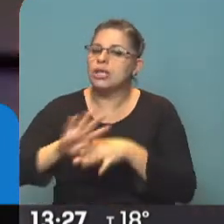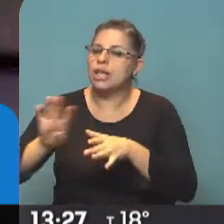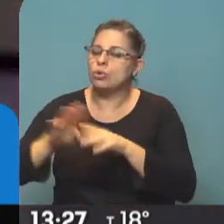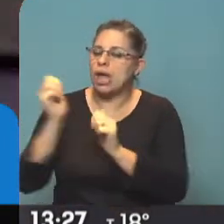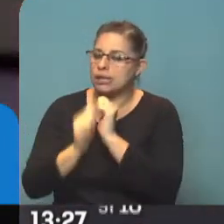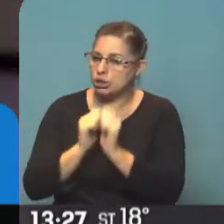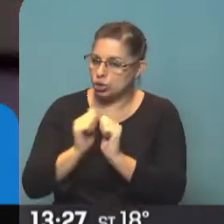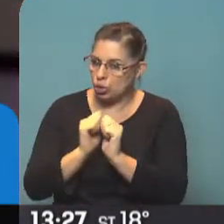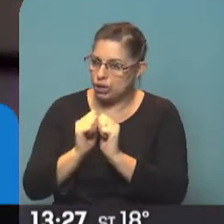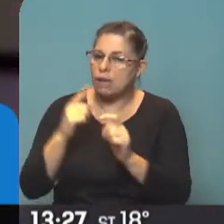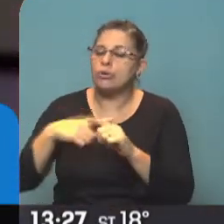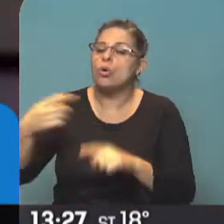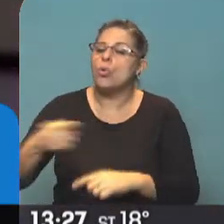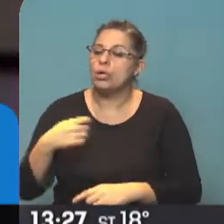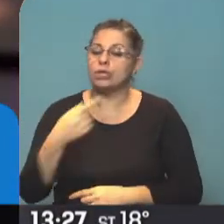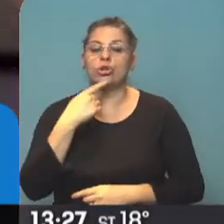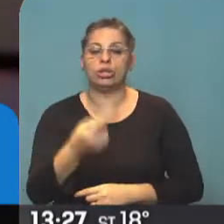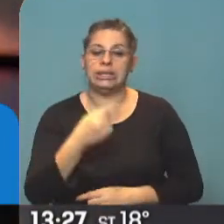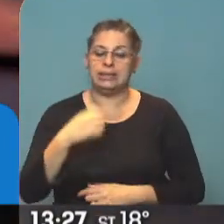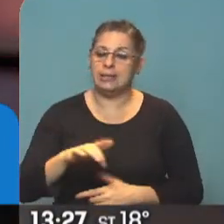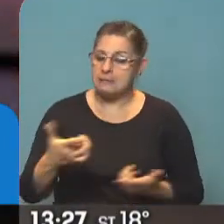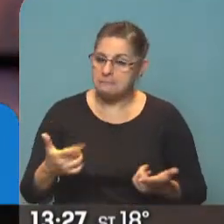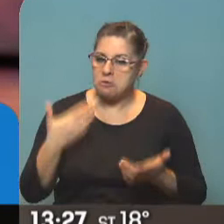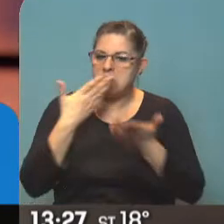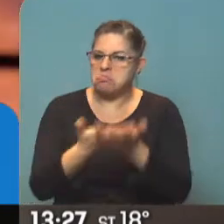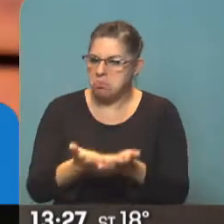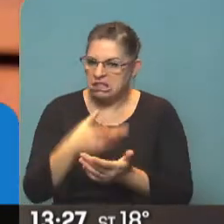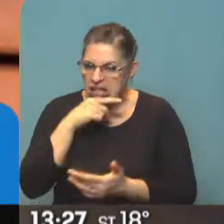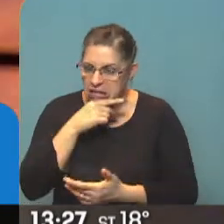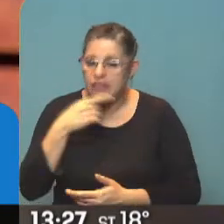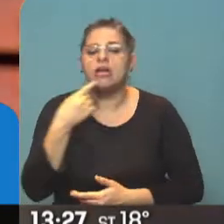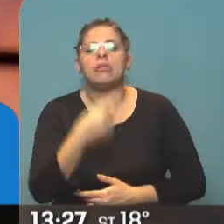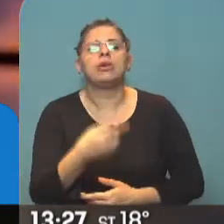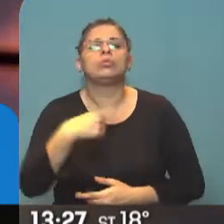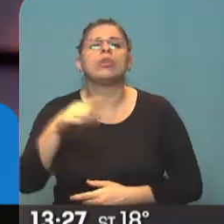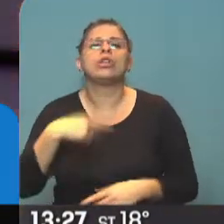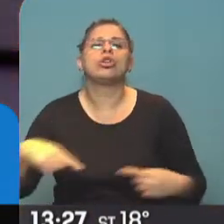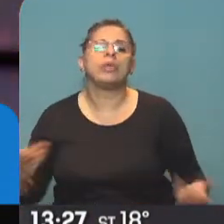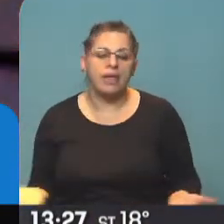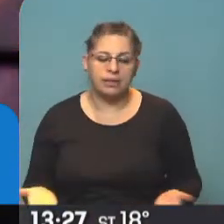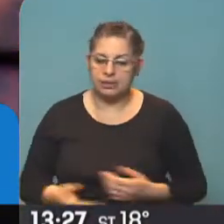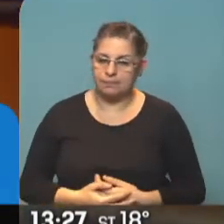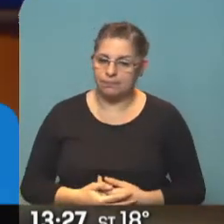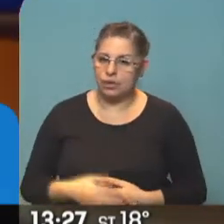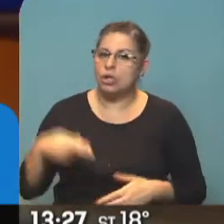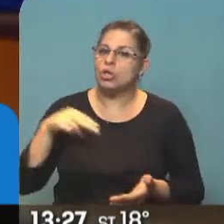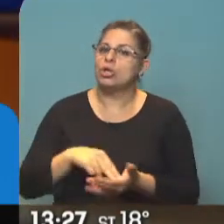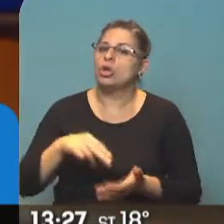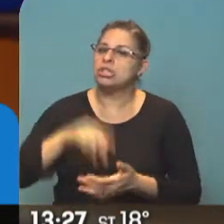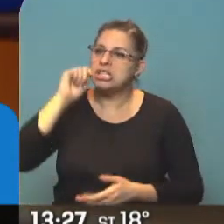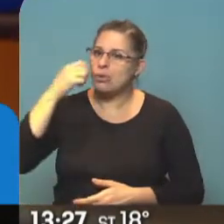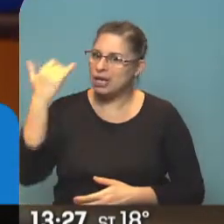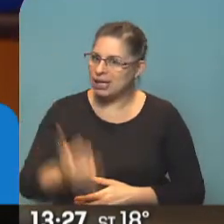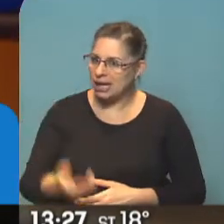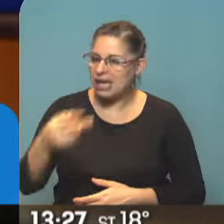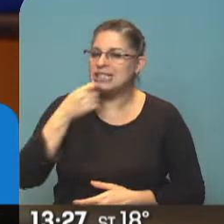histórica en la jubilación. Dice que no tiene propuesta y pregunta cuándo va a tener novedades. Bueno, tenemos buenas noticias, Juan Carlos,